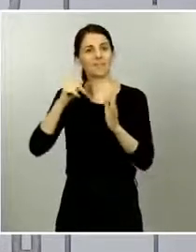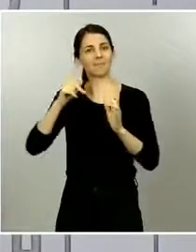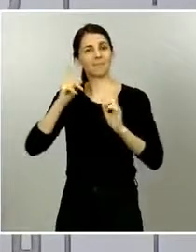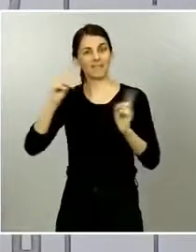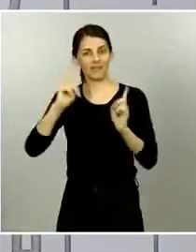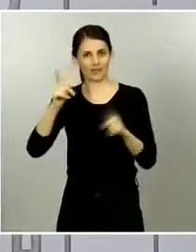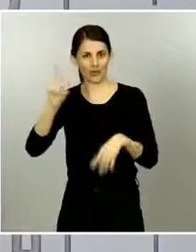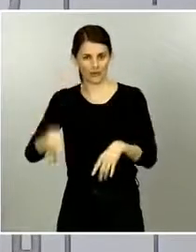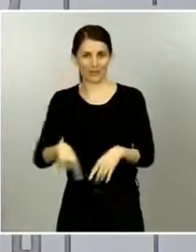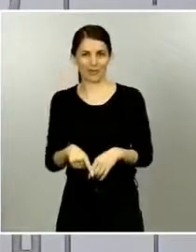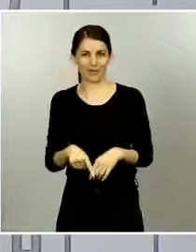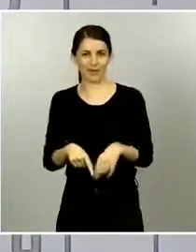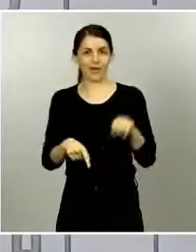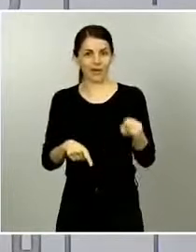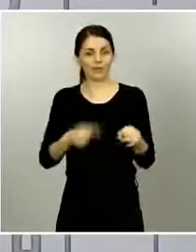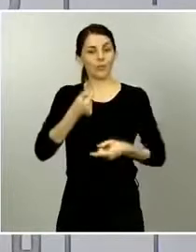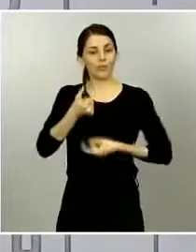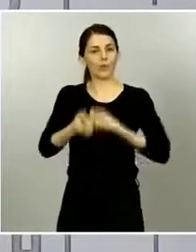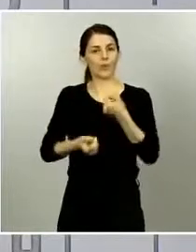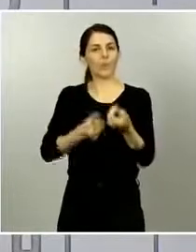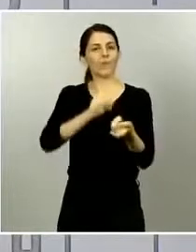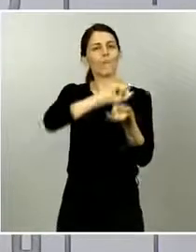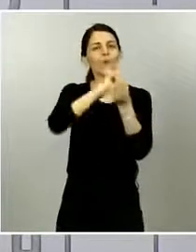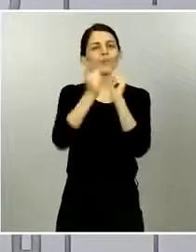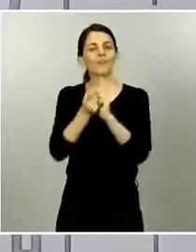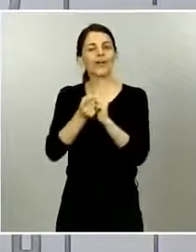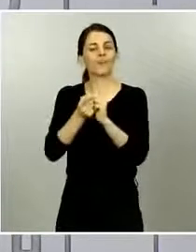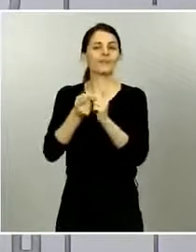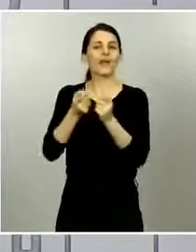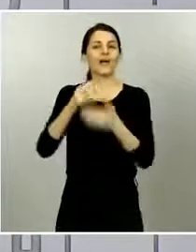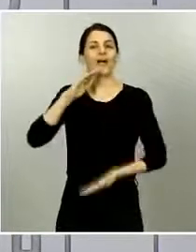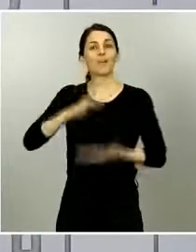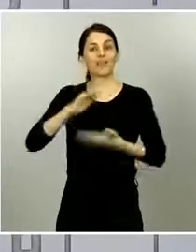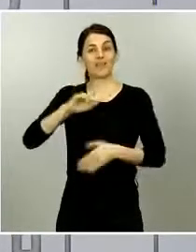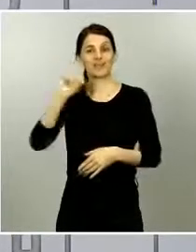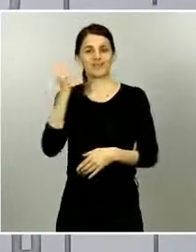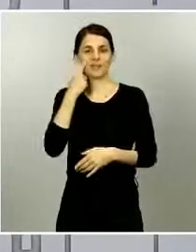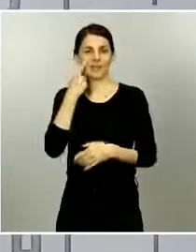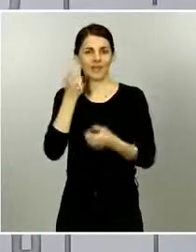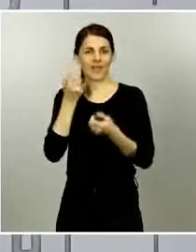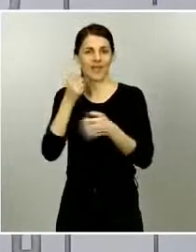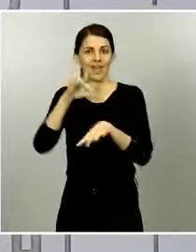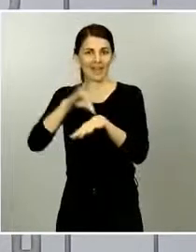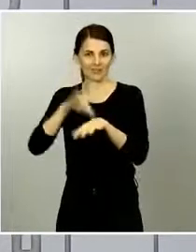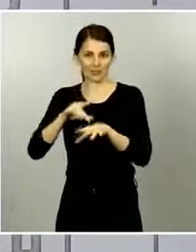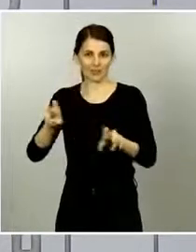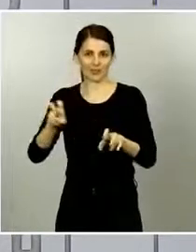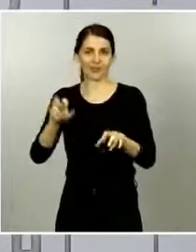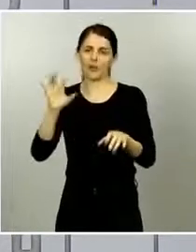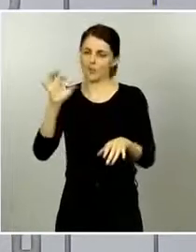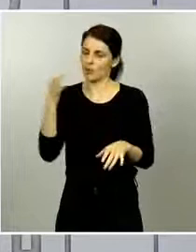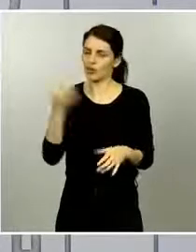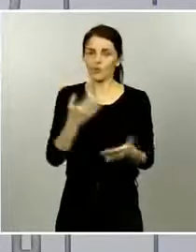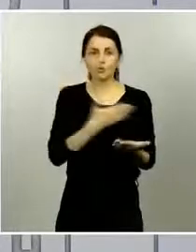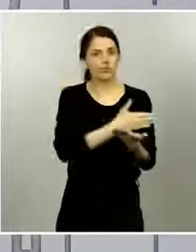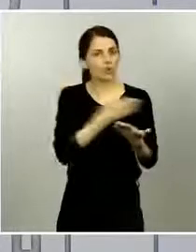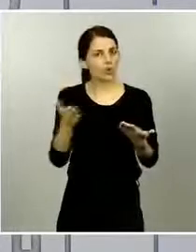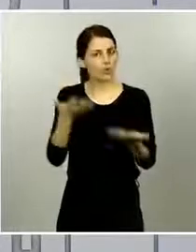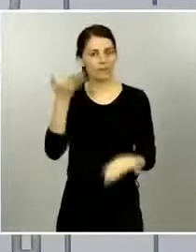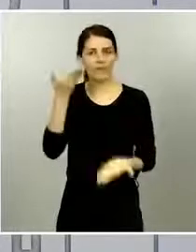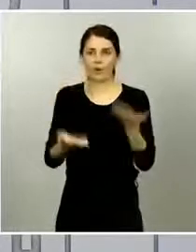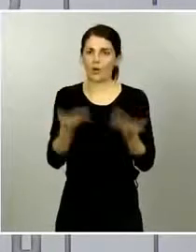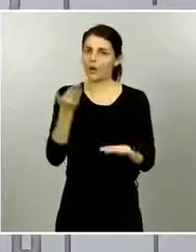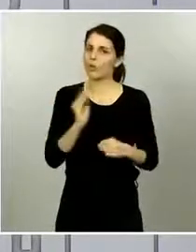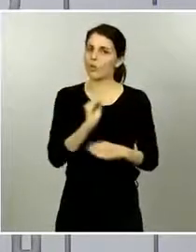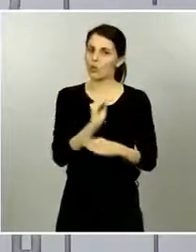detección precoz que son fundamentales ahora que van modificando nuestra capacidad de detección de casos por lo tanto hay que